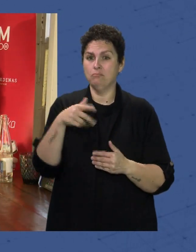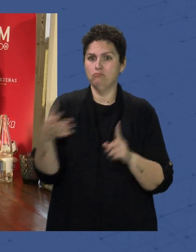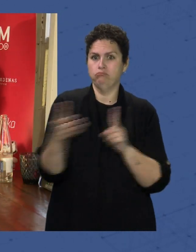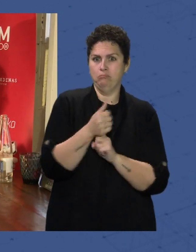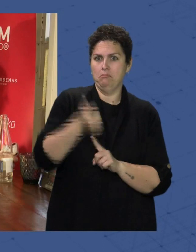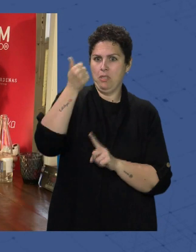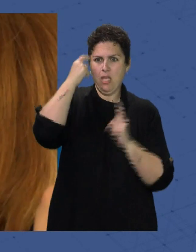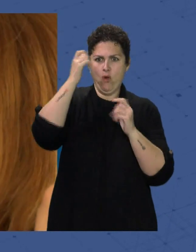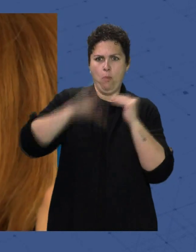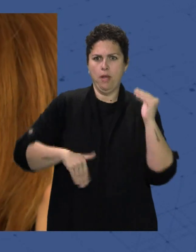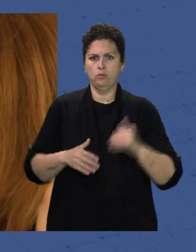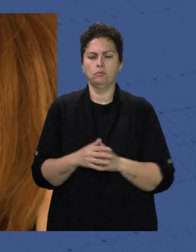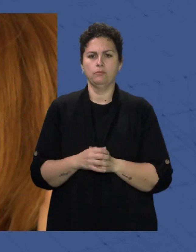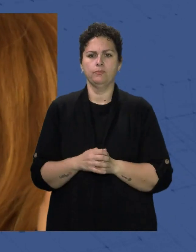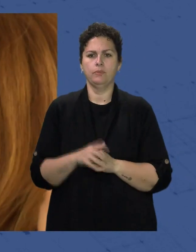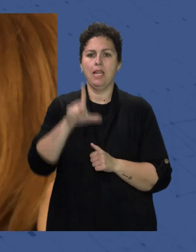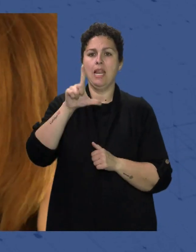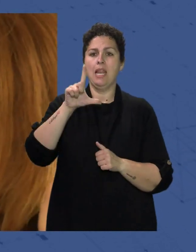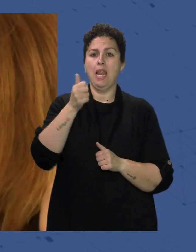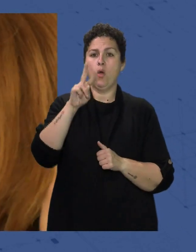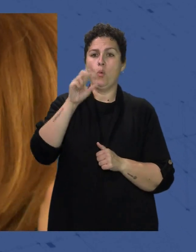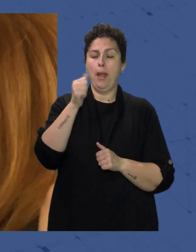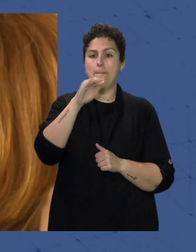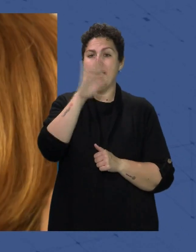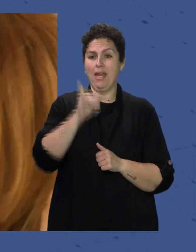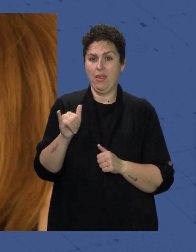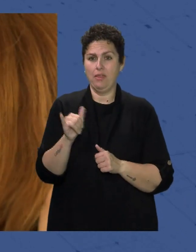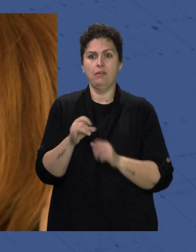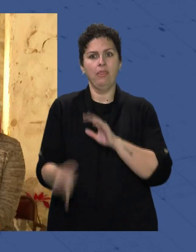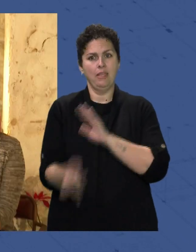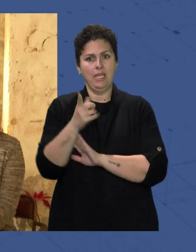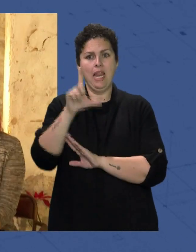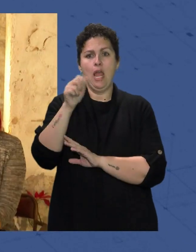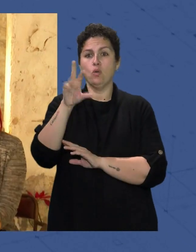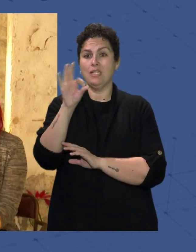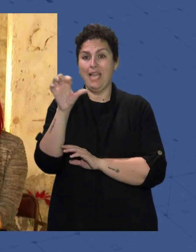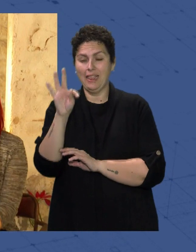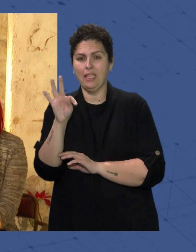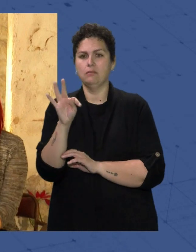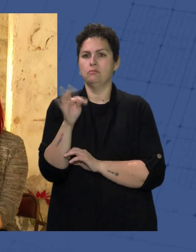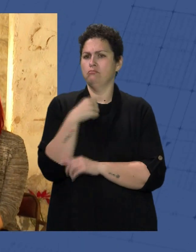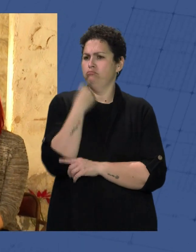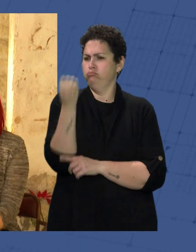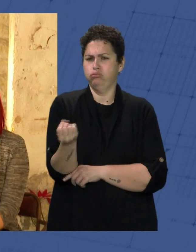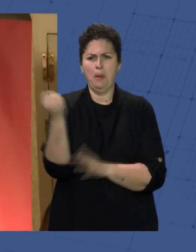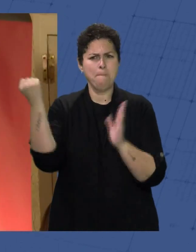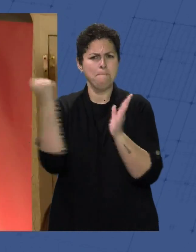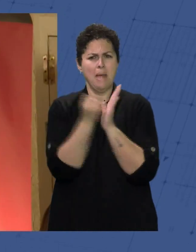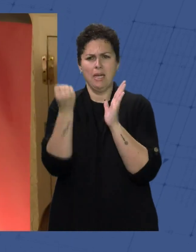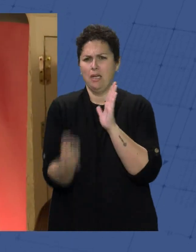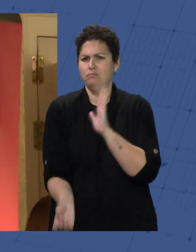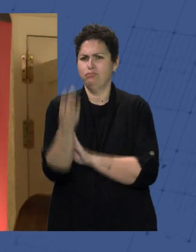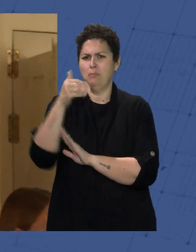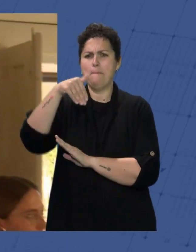eso Ha sido un gran descubrimiento Laura Pérez Fundadora y directora creativa De la USET Ha apostado Desde el nacimiento De su marca Por el marketing